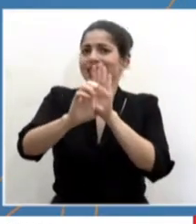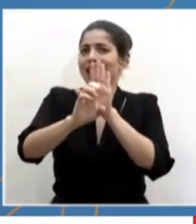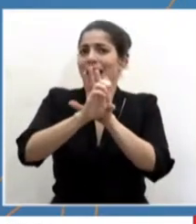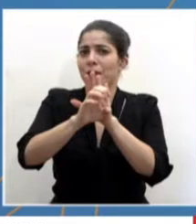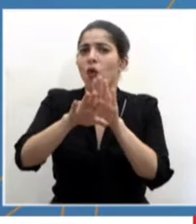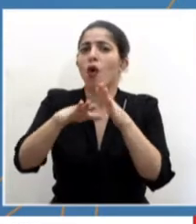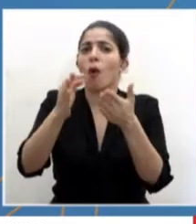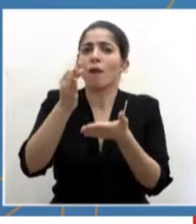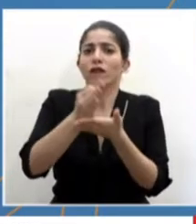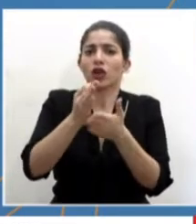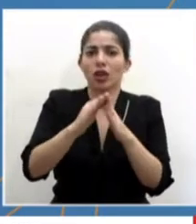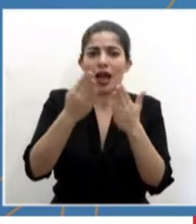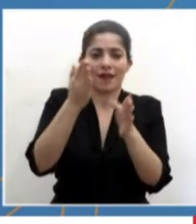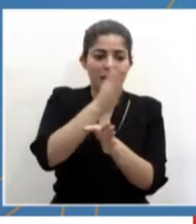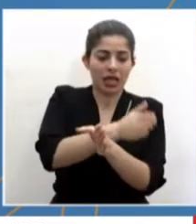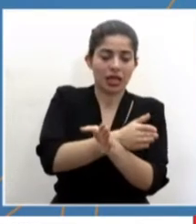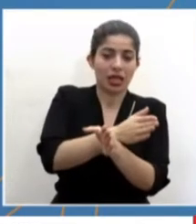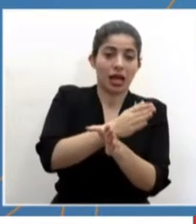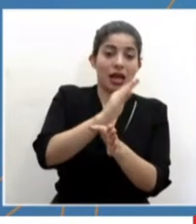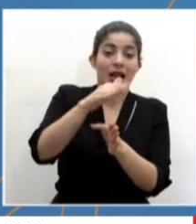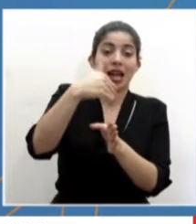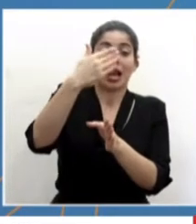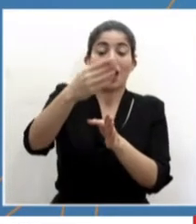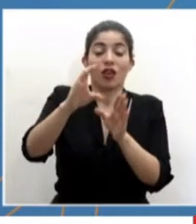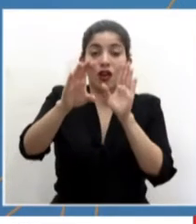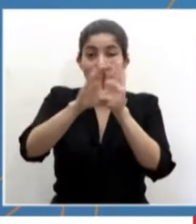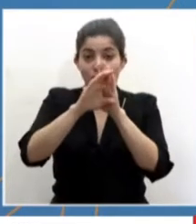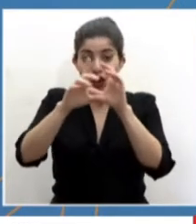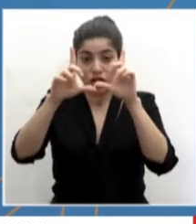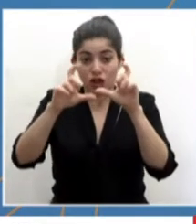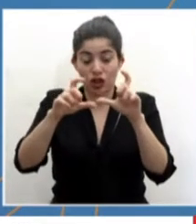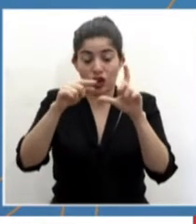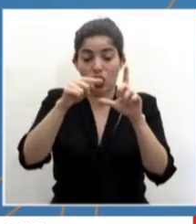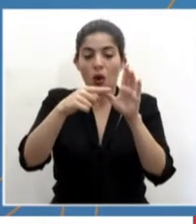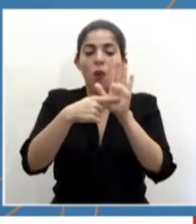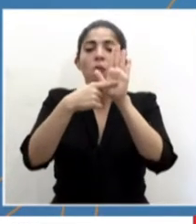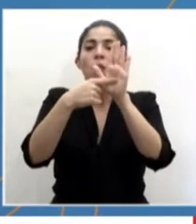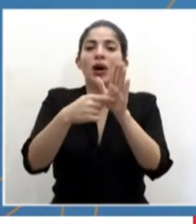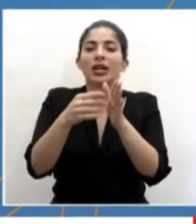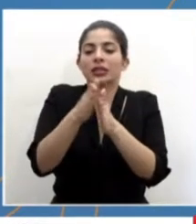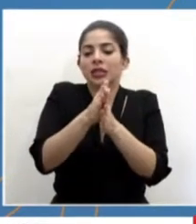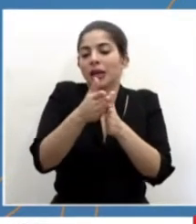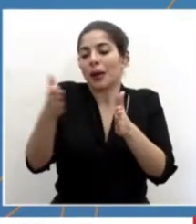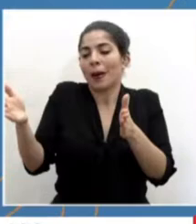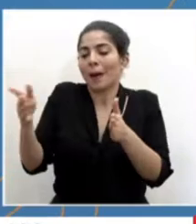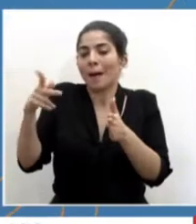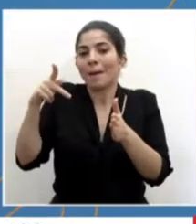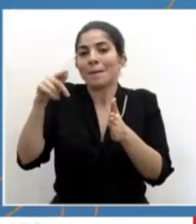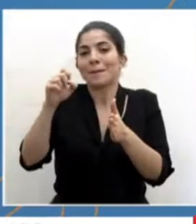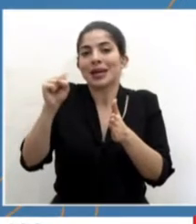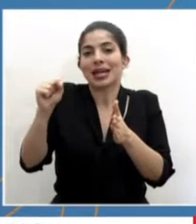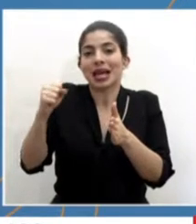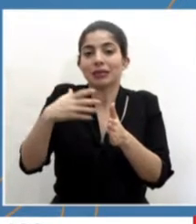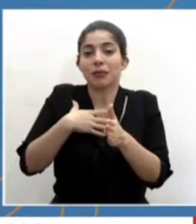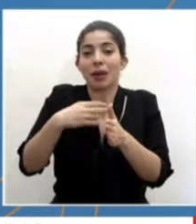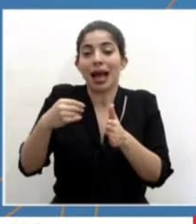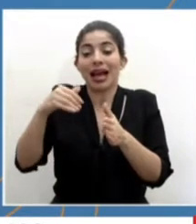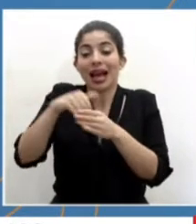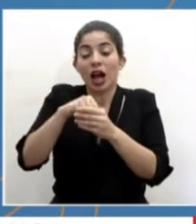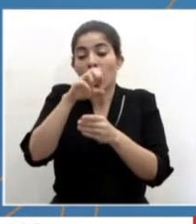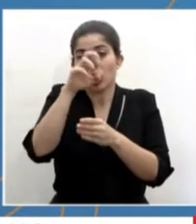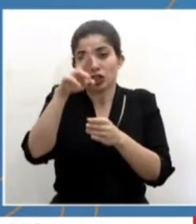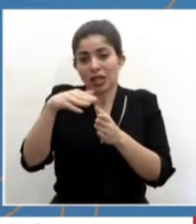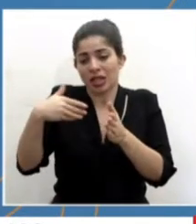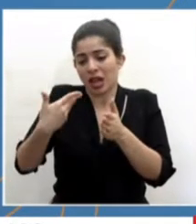puesto fronterizo abierto y la siguiente fotografía muestra peñas blancas del lado costarricense perfectamente